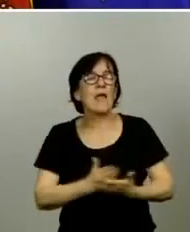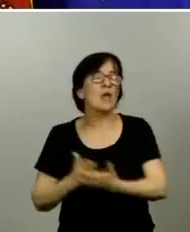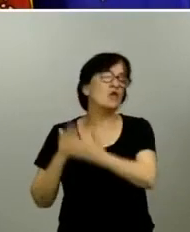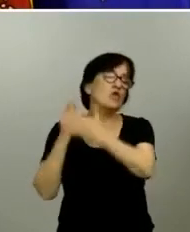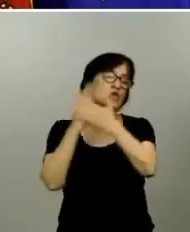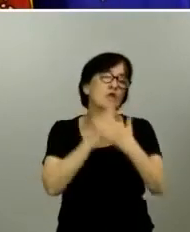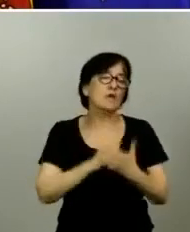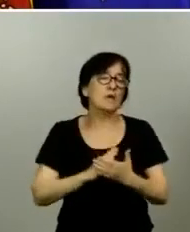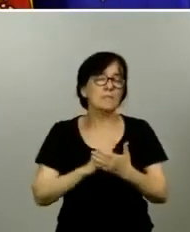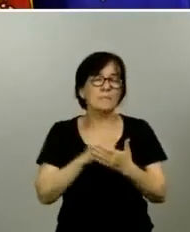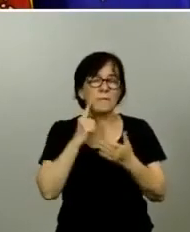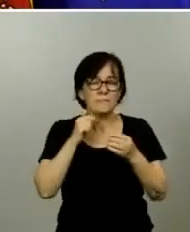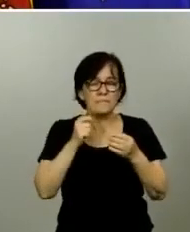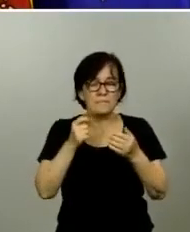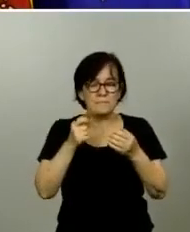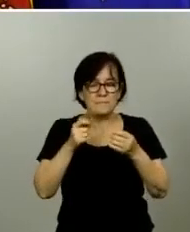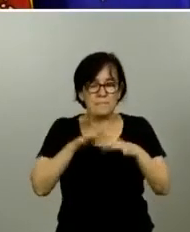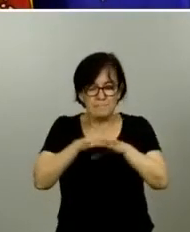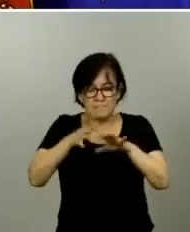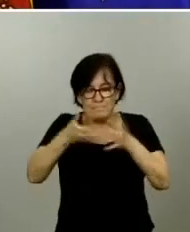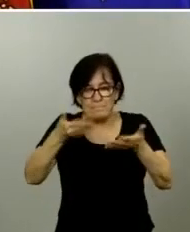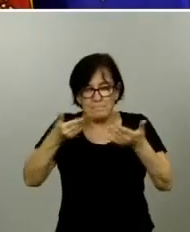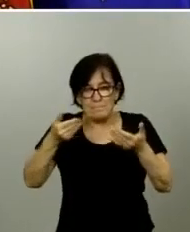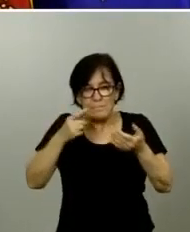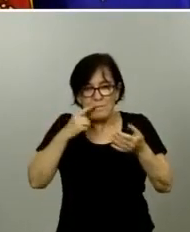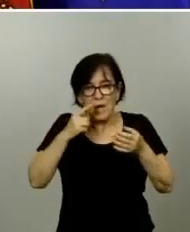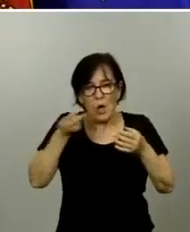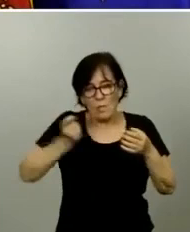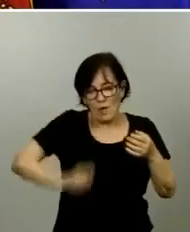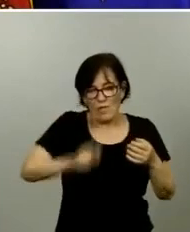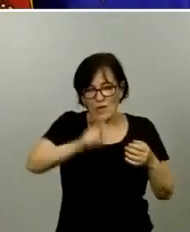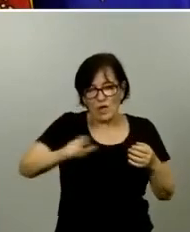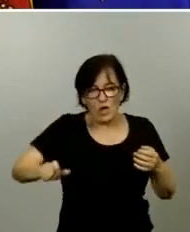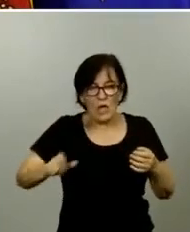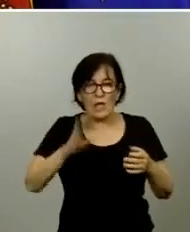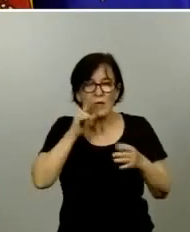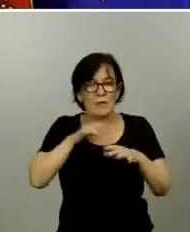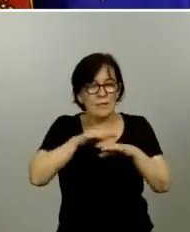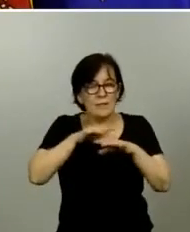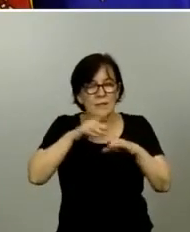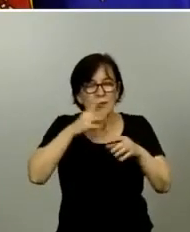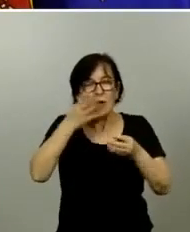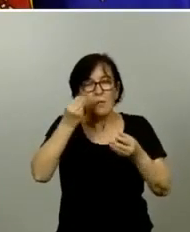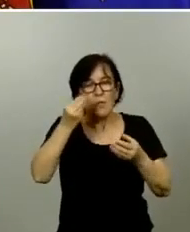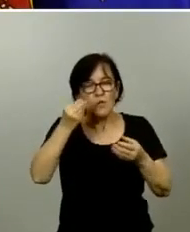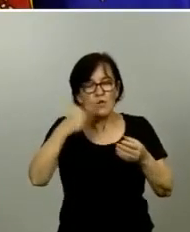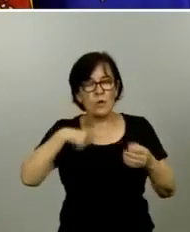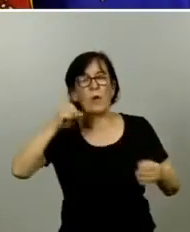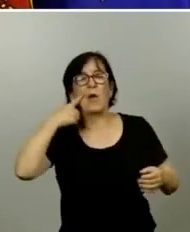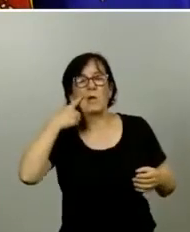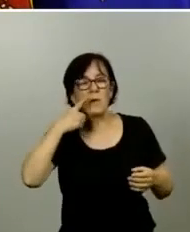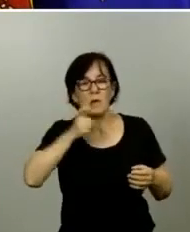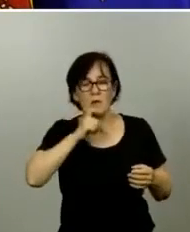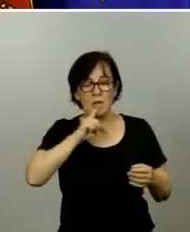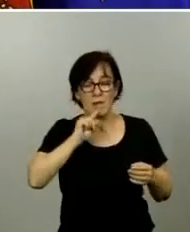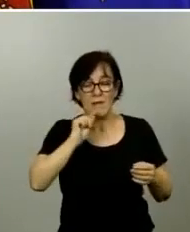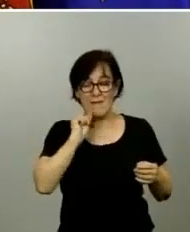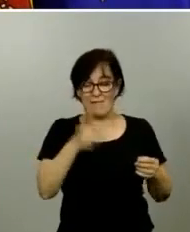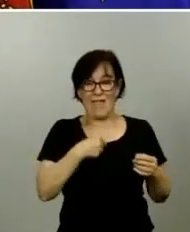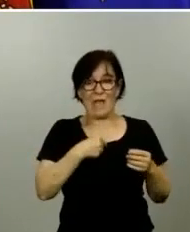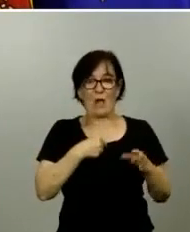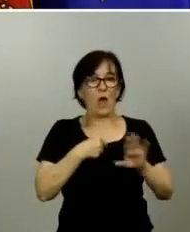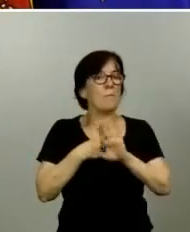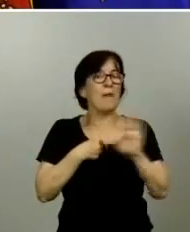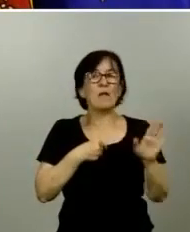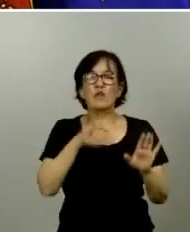de cribado entre los profesionales son muchos de ellos son profesionales que se han detectado como infectados pero que no han